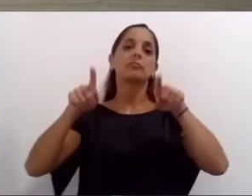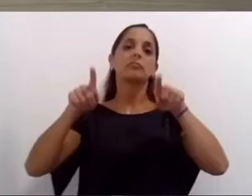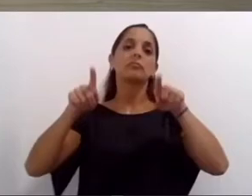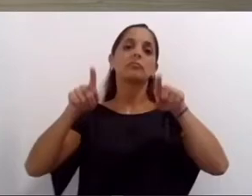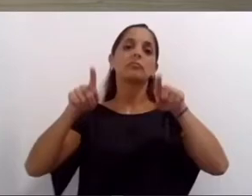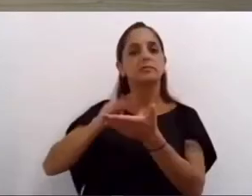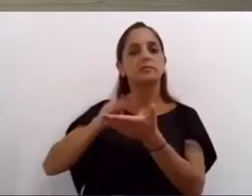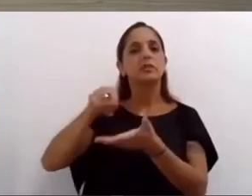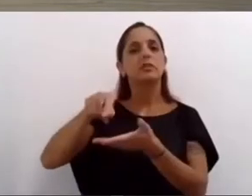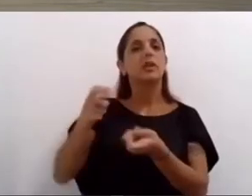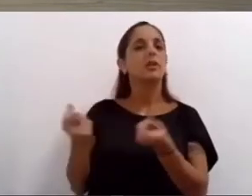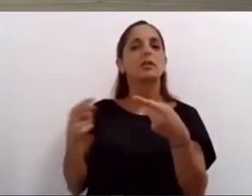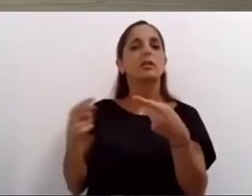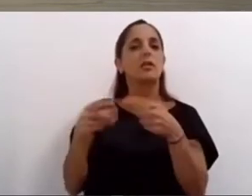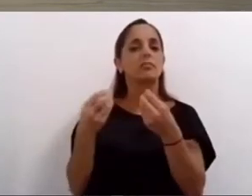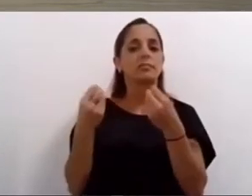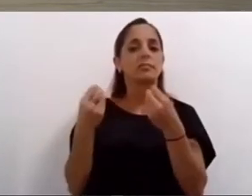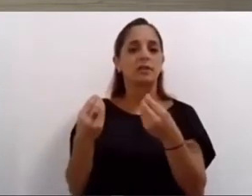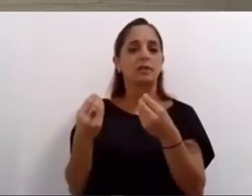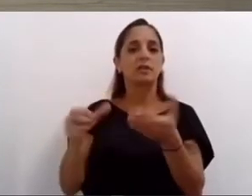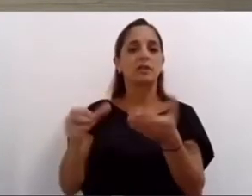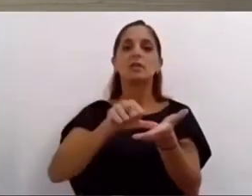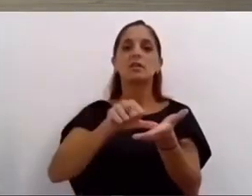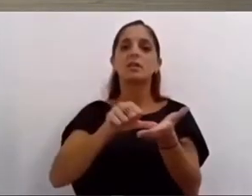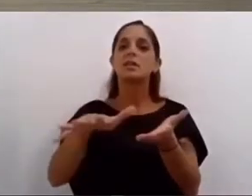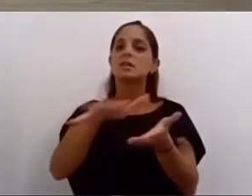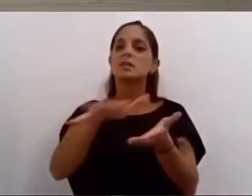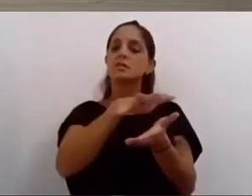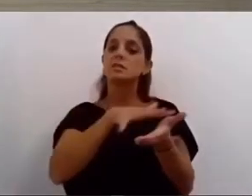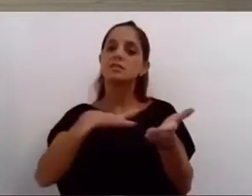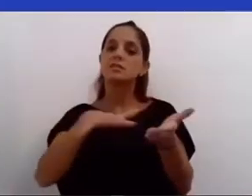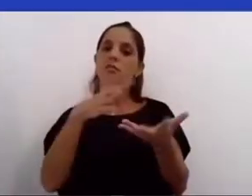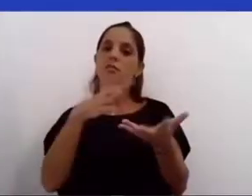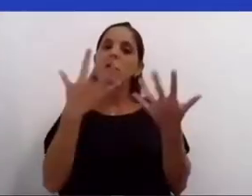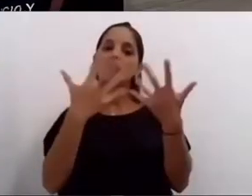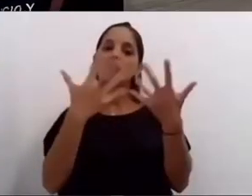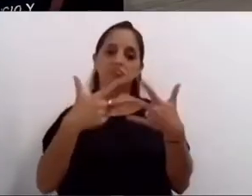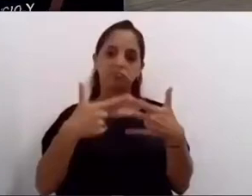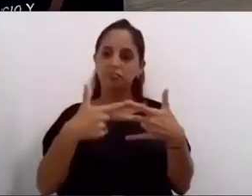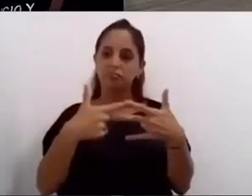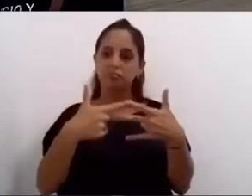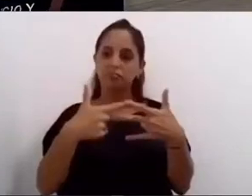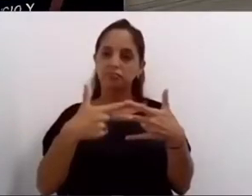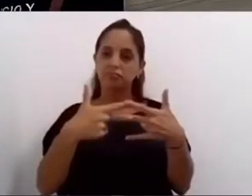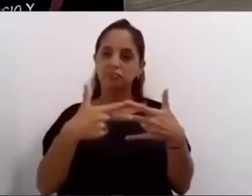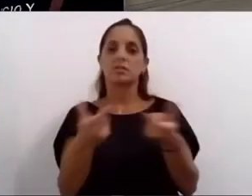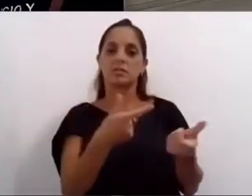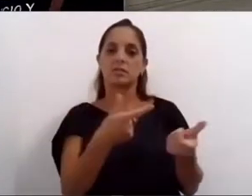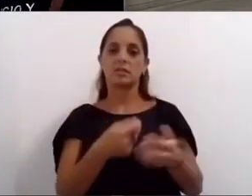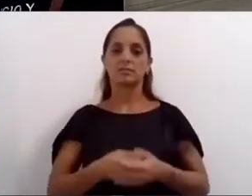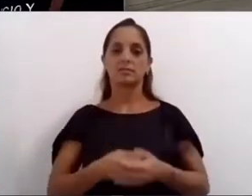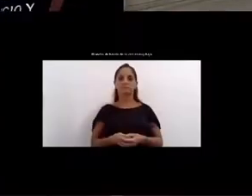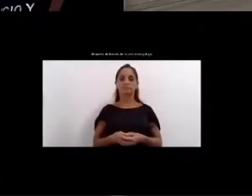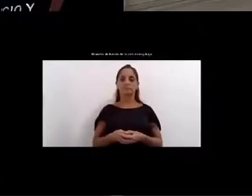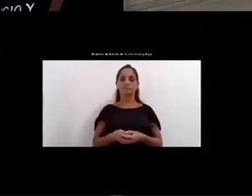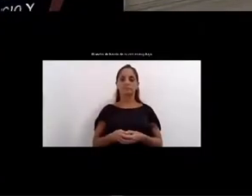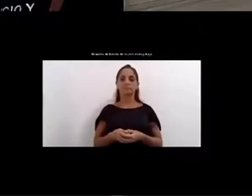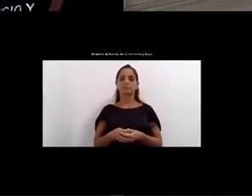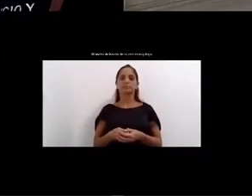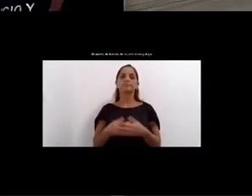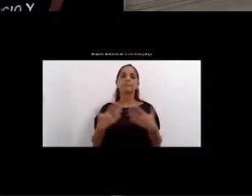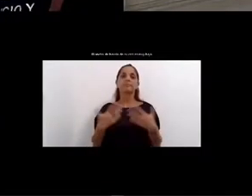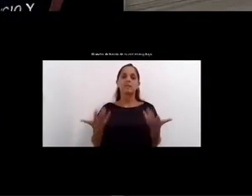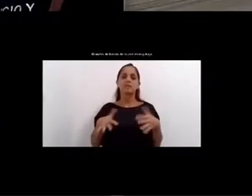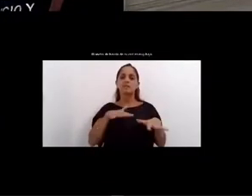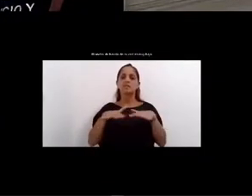para el crecimiento equitativo de la ciudad como bien sostiene la concejala Gigliani debemos reconocer una dolorosa